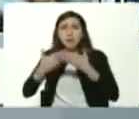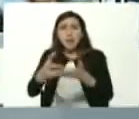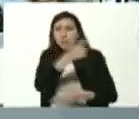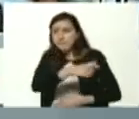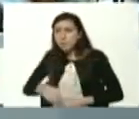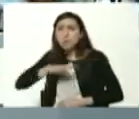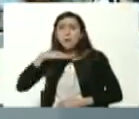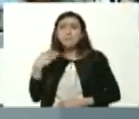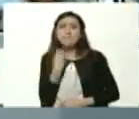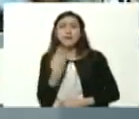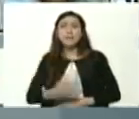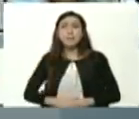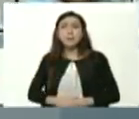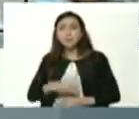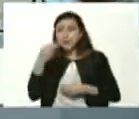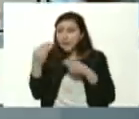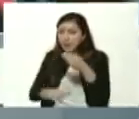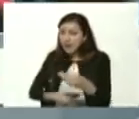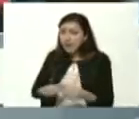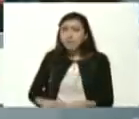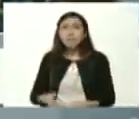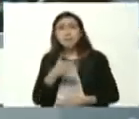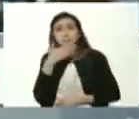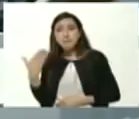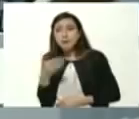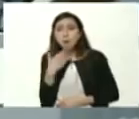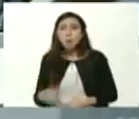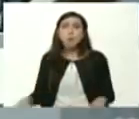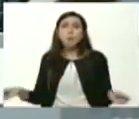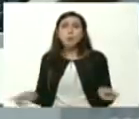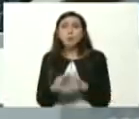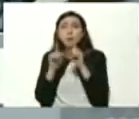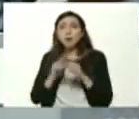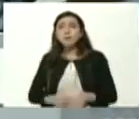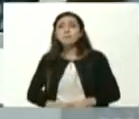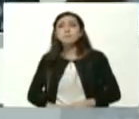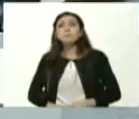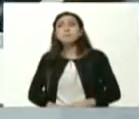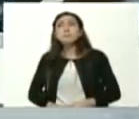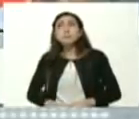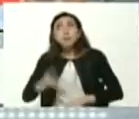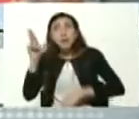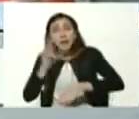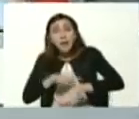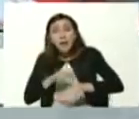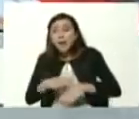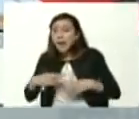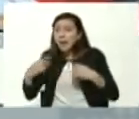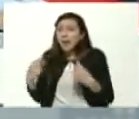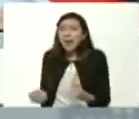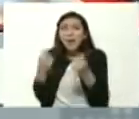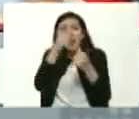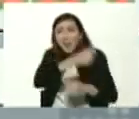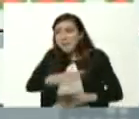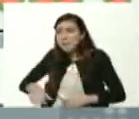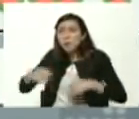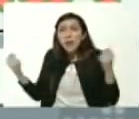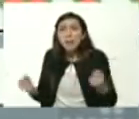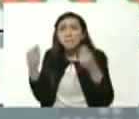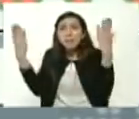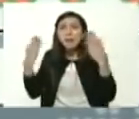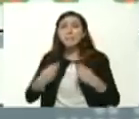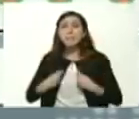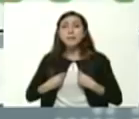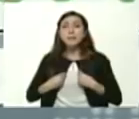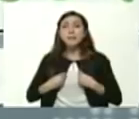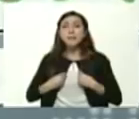por hacer un apostolado la carrera de medicina para curar sanar y salvar y